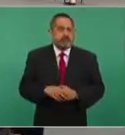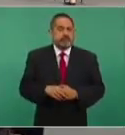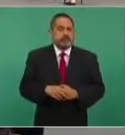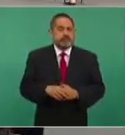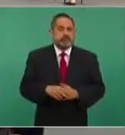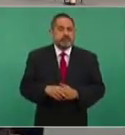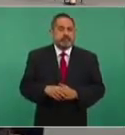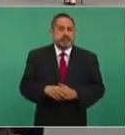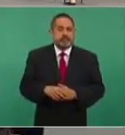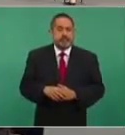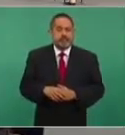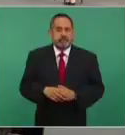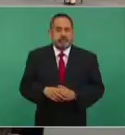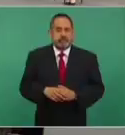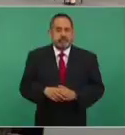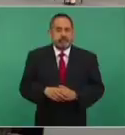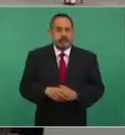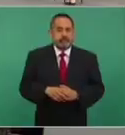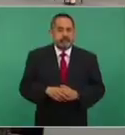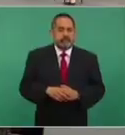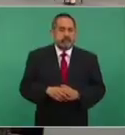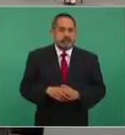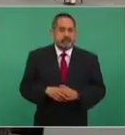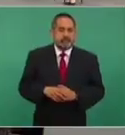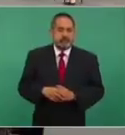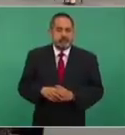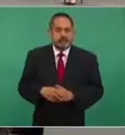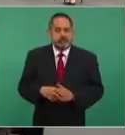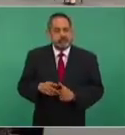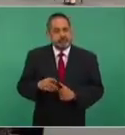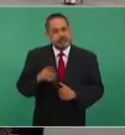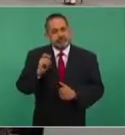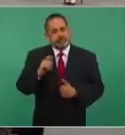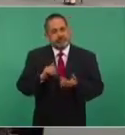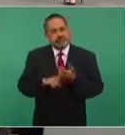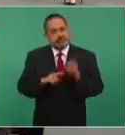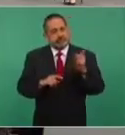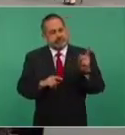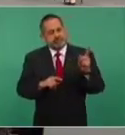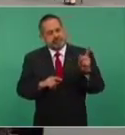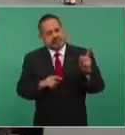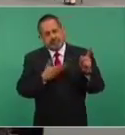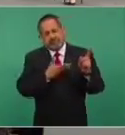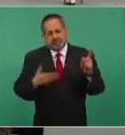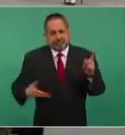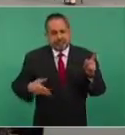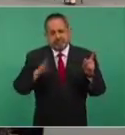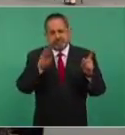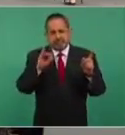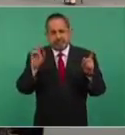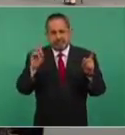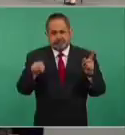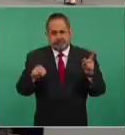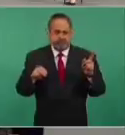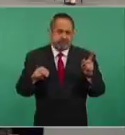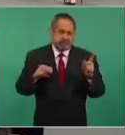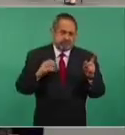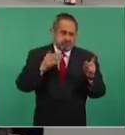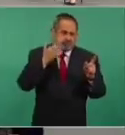y tuvo la amabilidad de